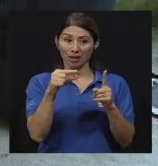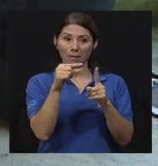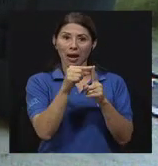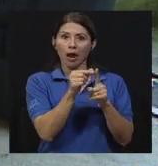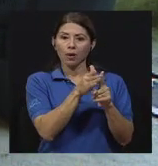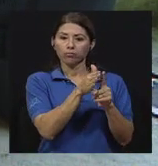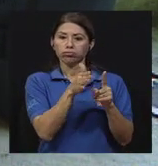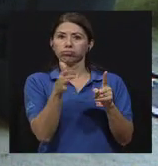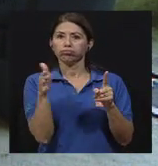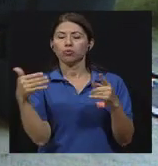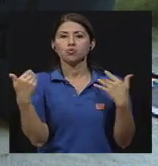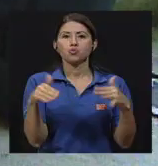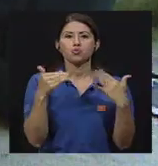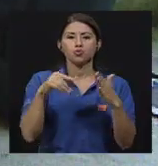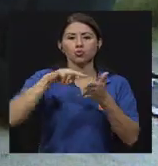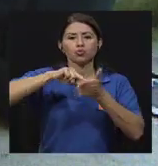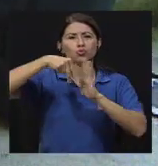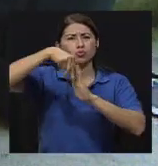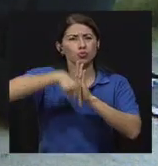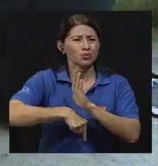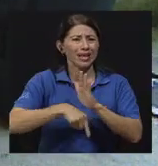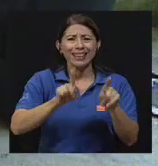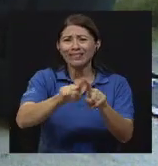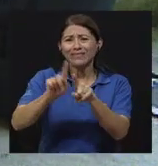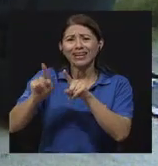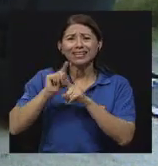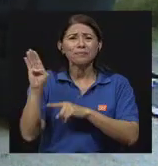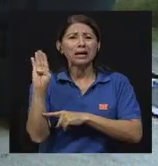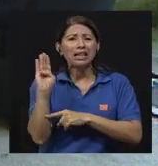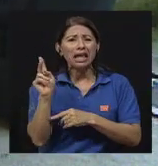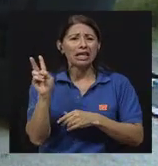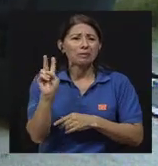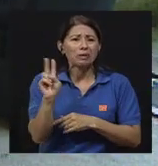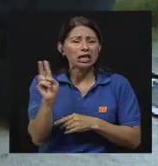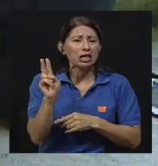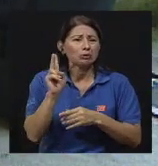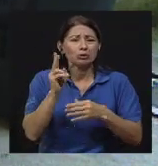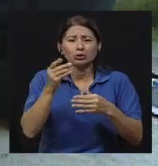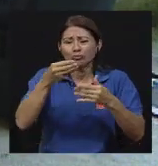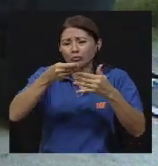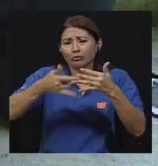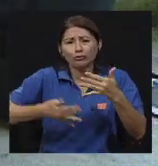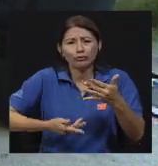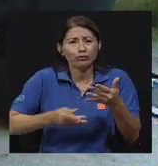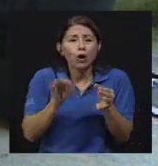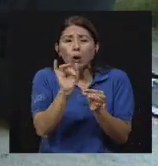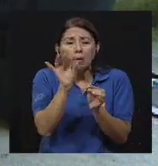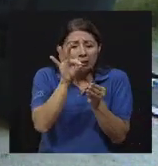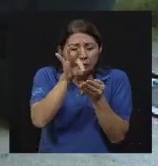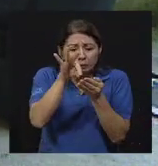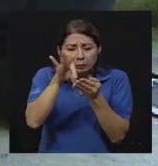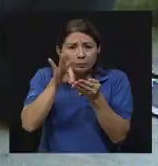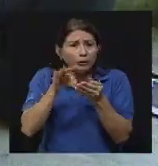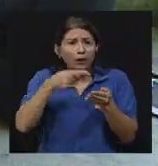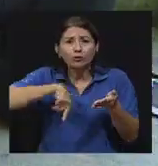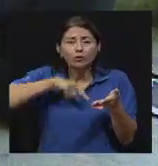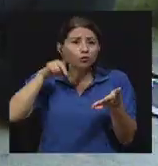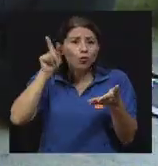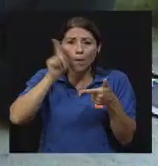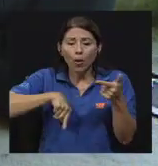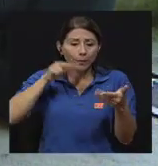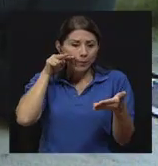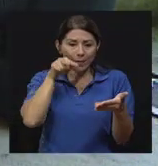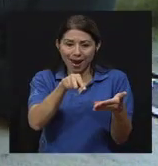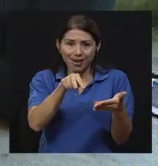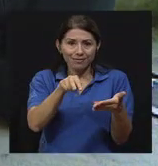incluir bacterias, virus, elmintos, protozoares, en fin. Es un mundo enorme de pequeños seres que no vamos a ver a